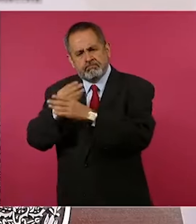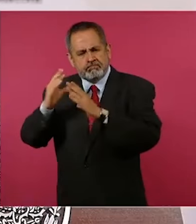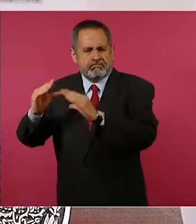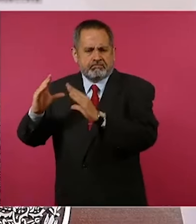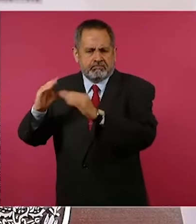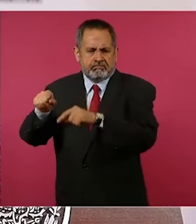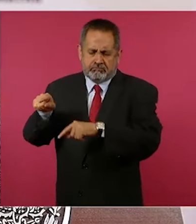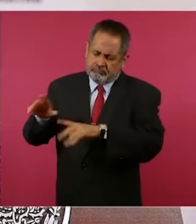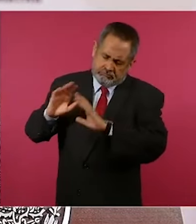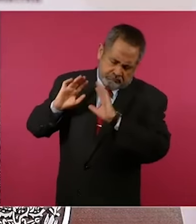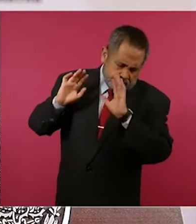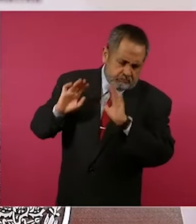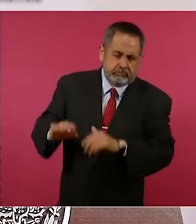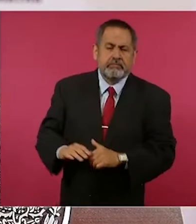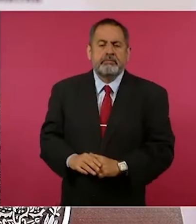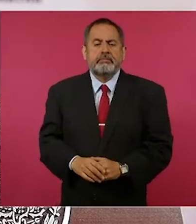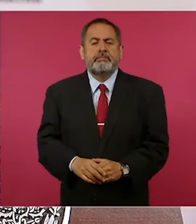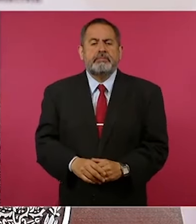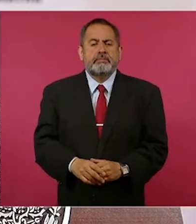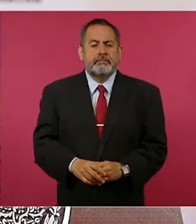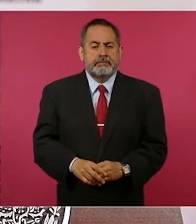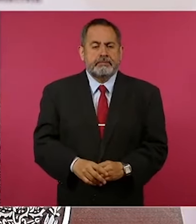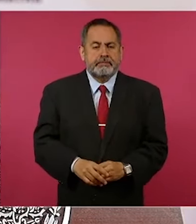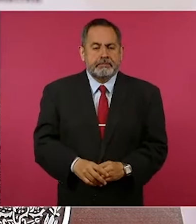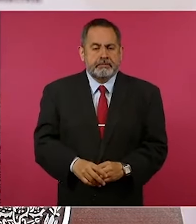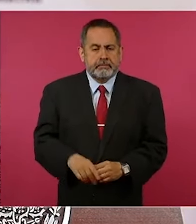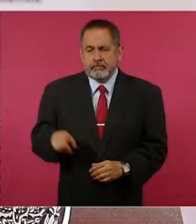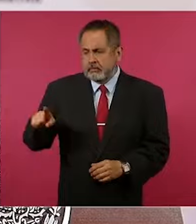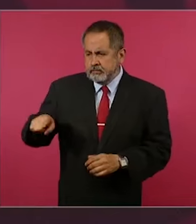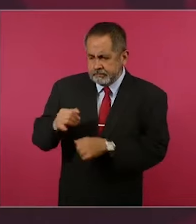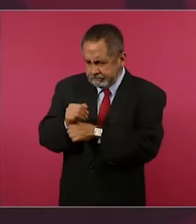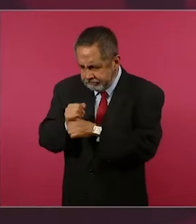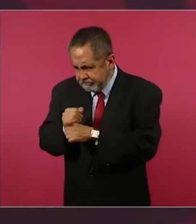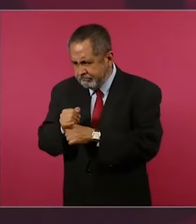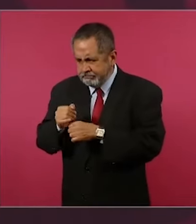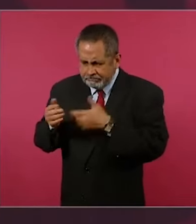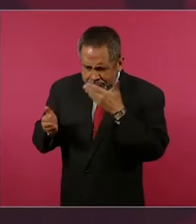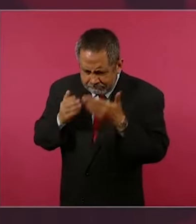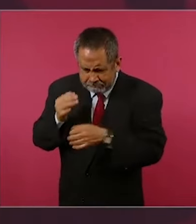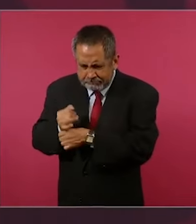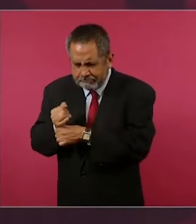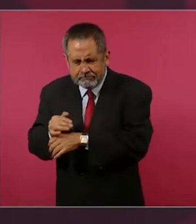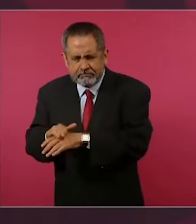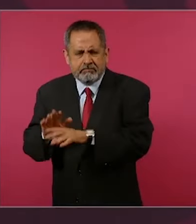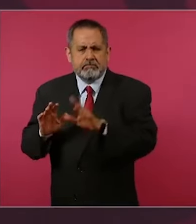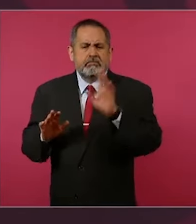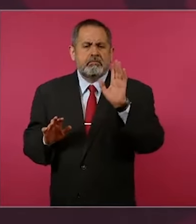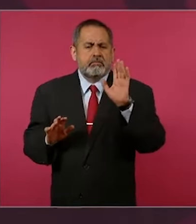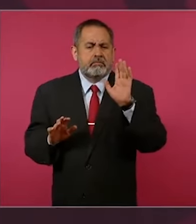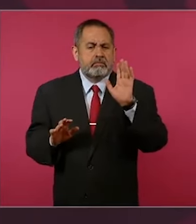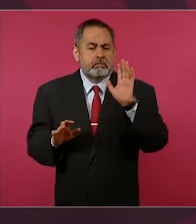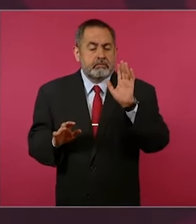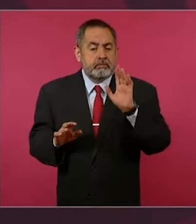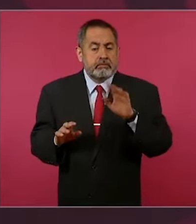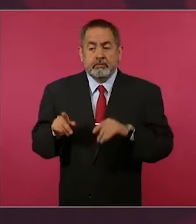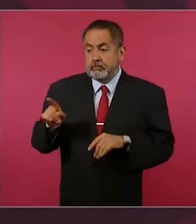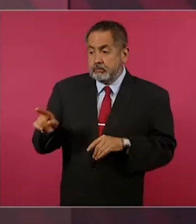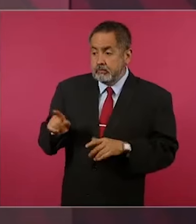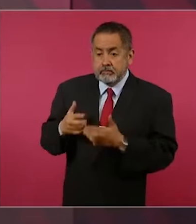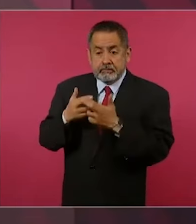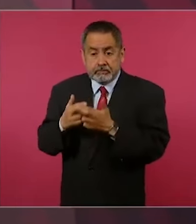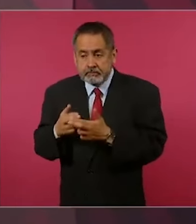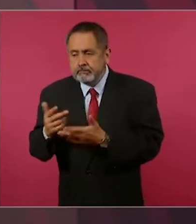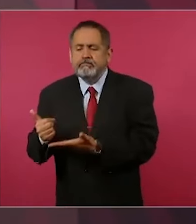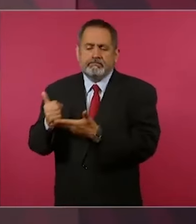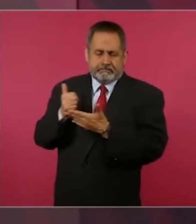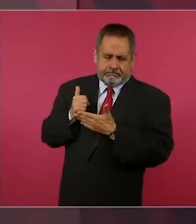a la investigación. Pero en el tiempo que le queda libre me